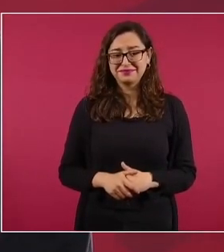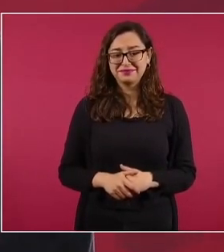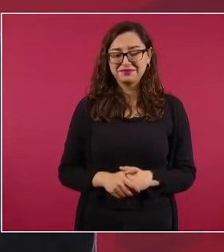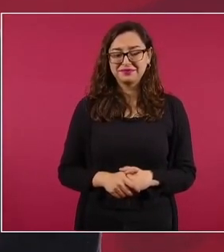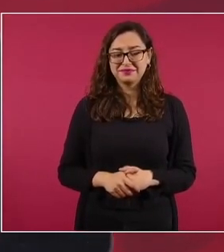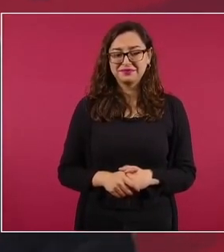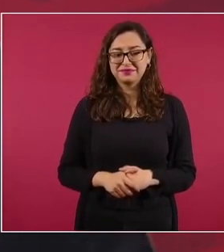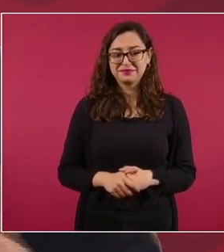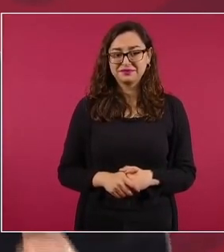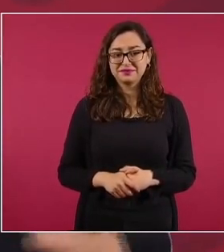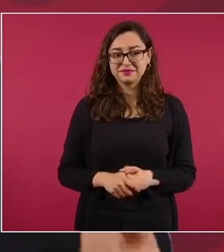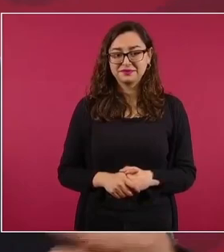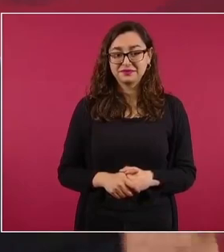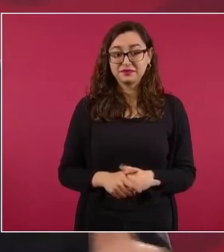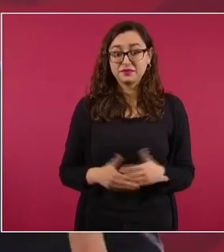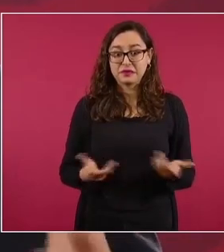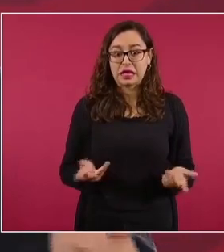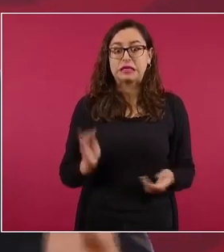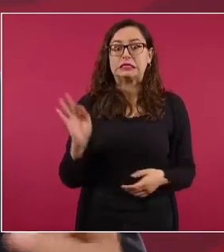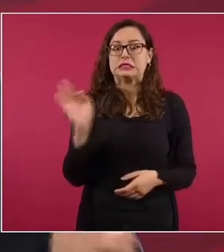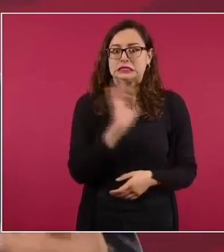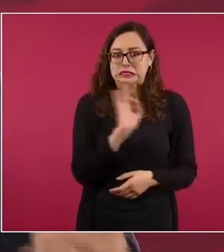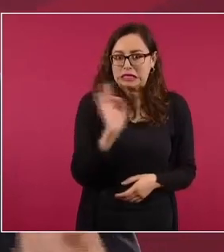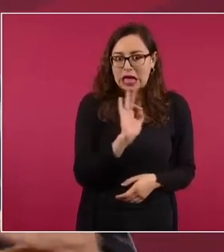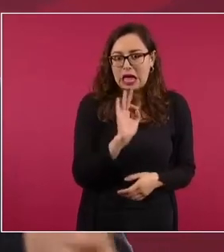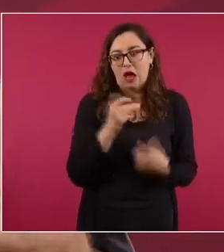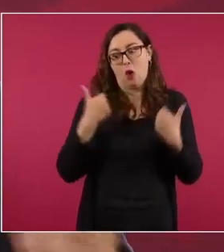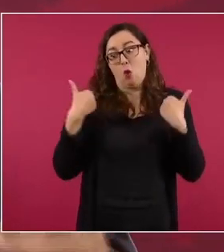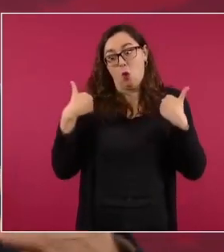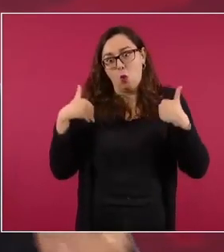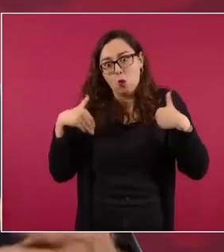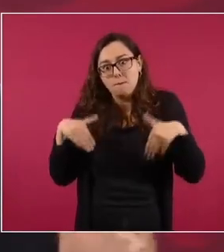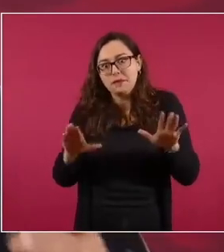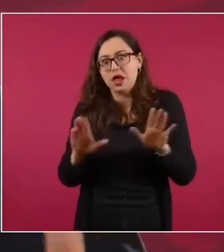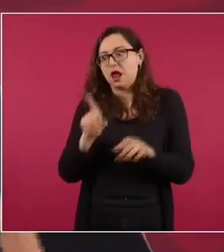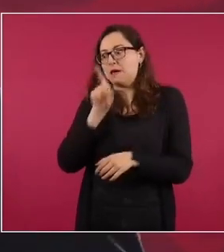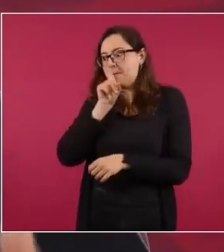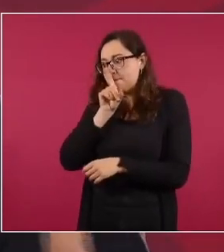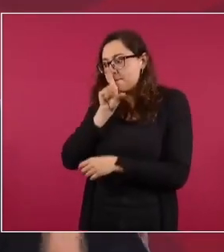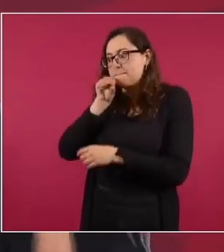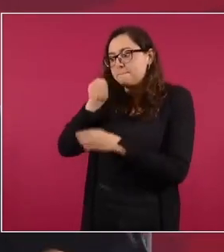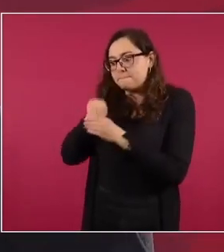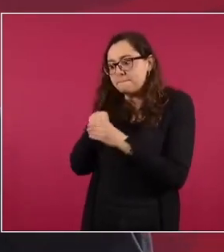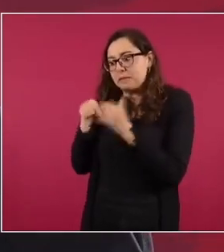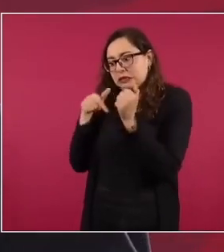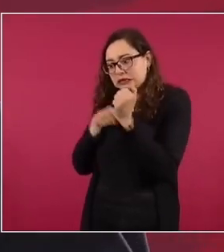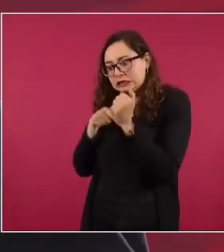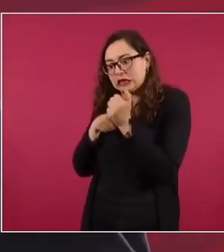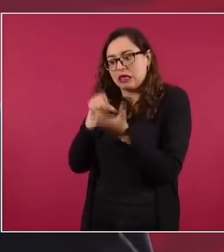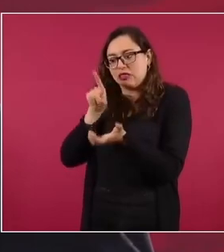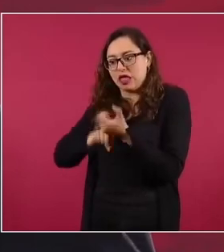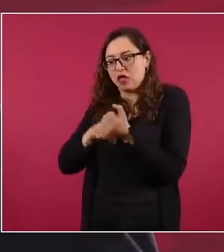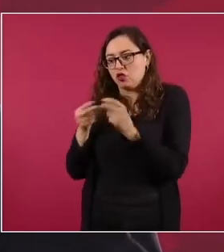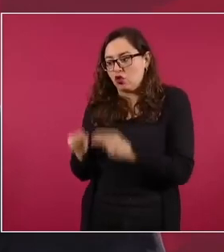Si ocultáramos cosas, si estuviésemos metidos en negocios,